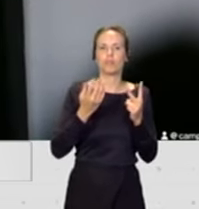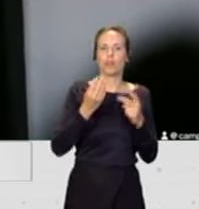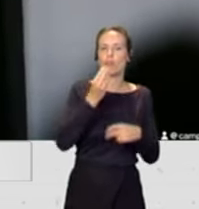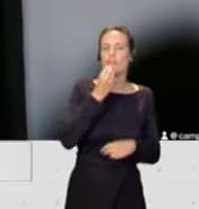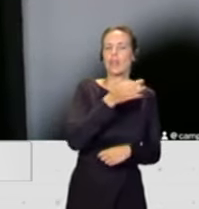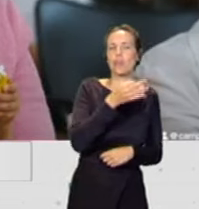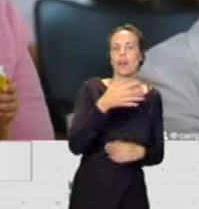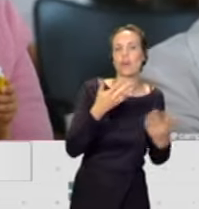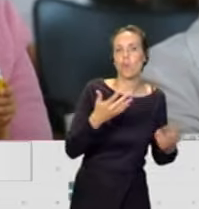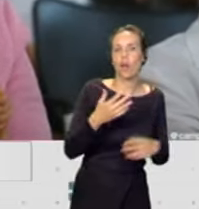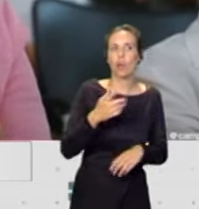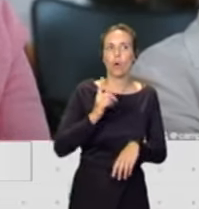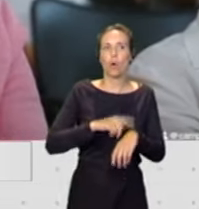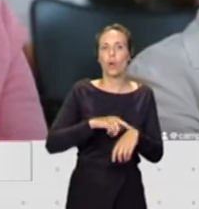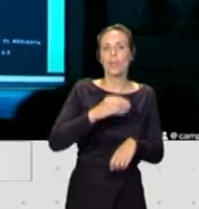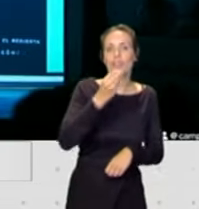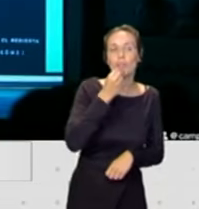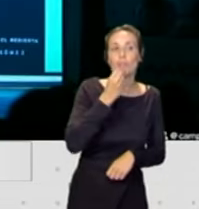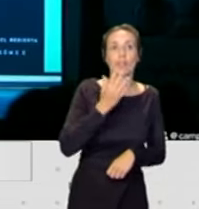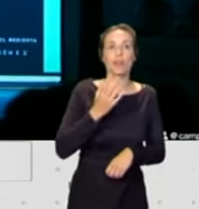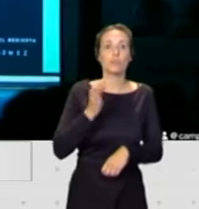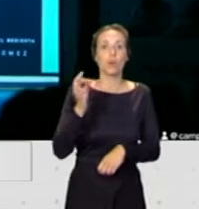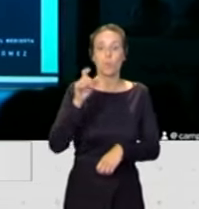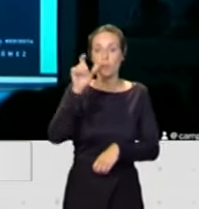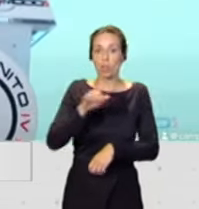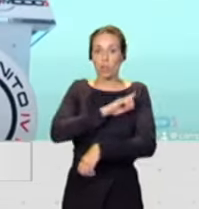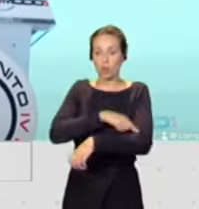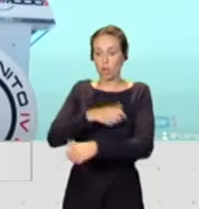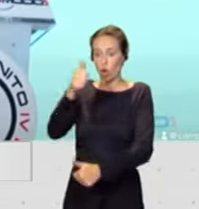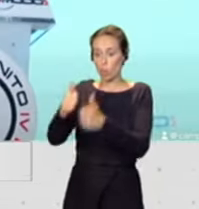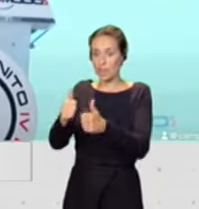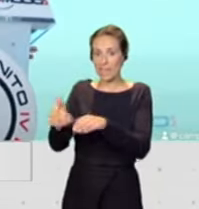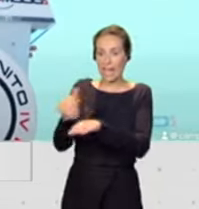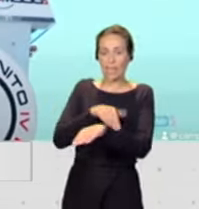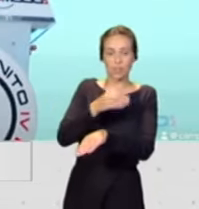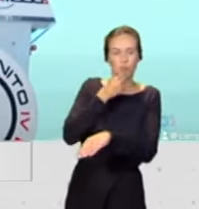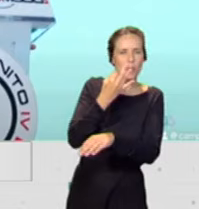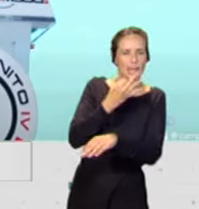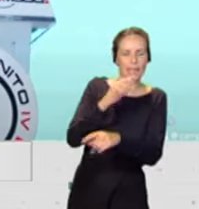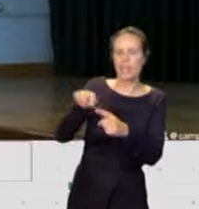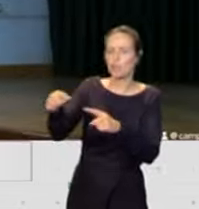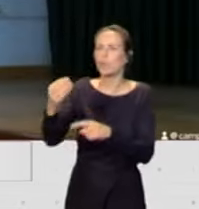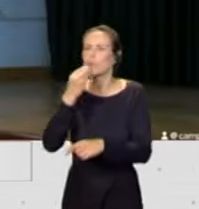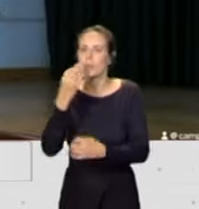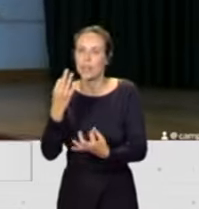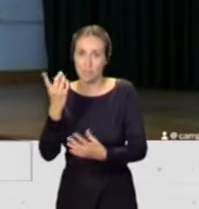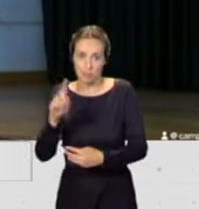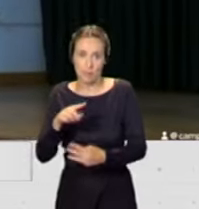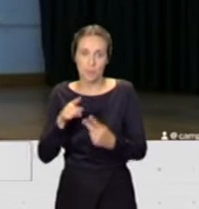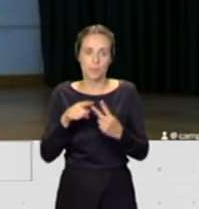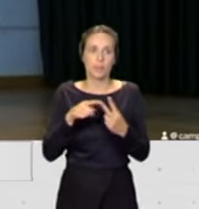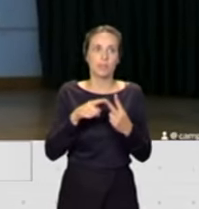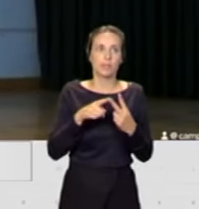comer un niño antes o un deportista antes de competir y después de esa también, de competir. Y